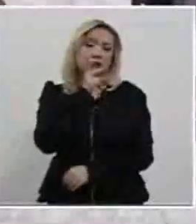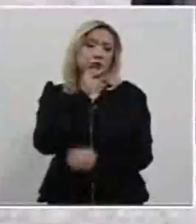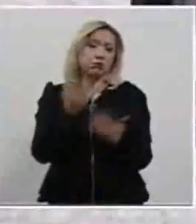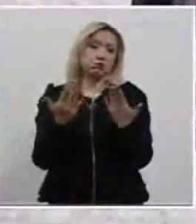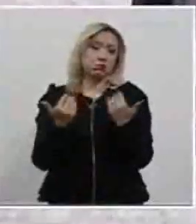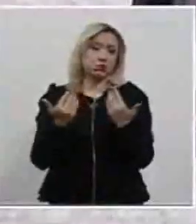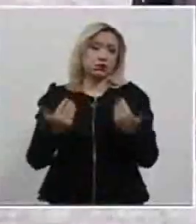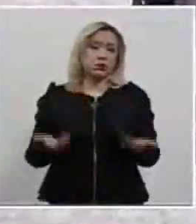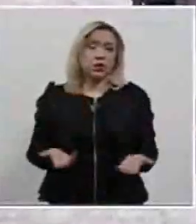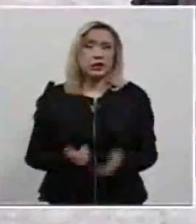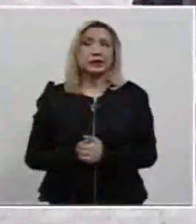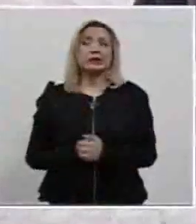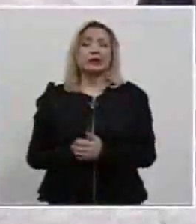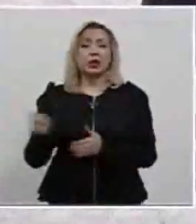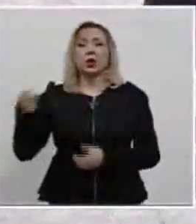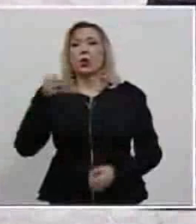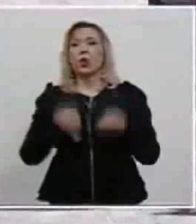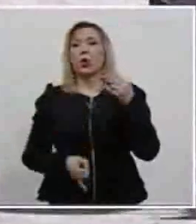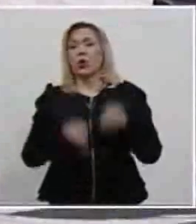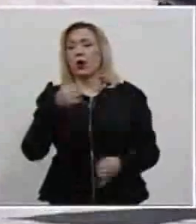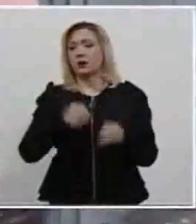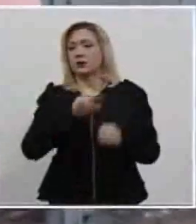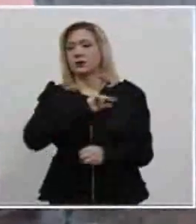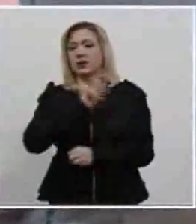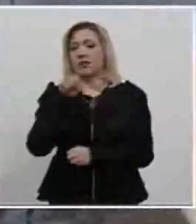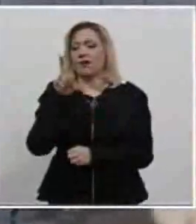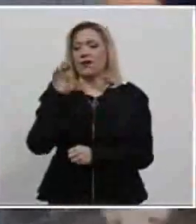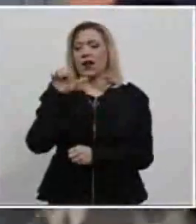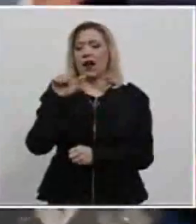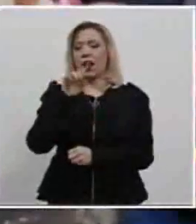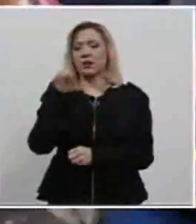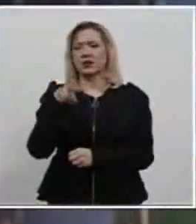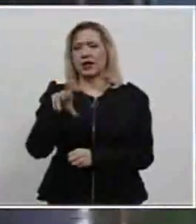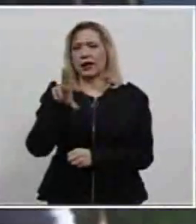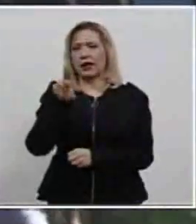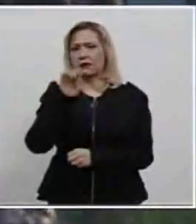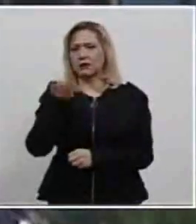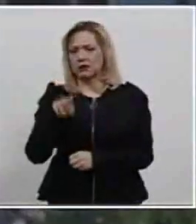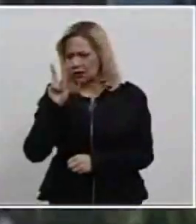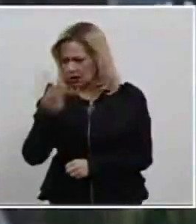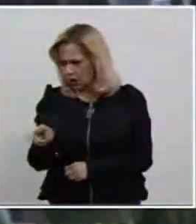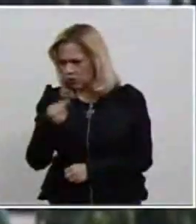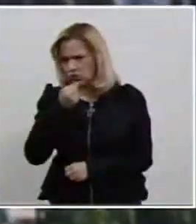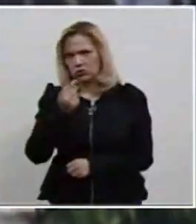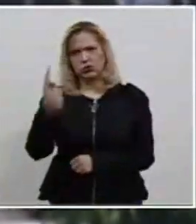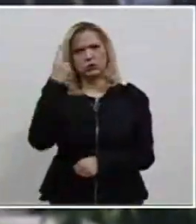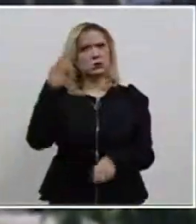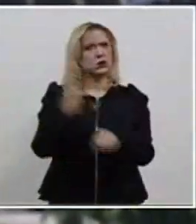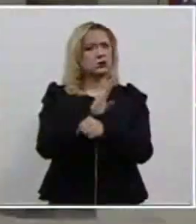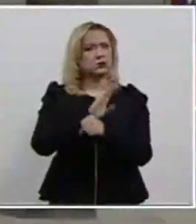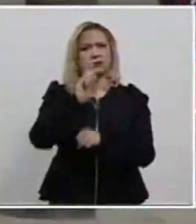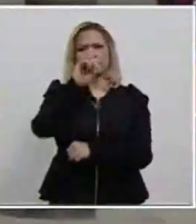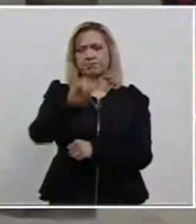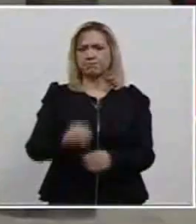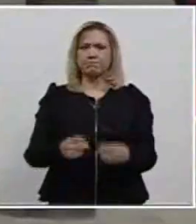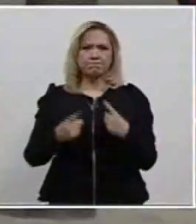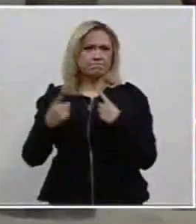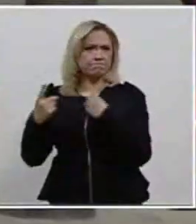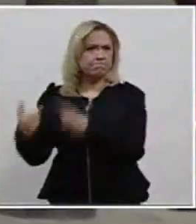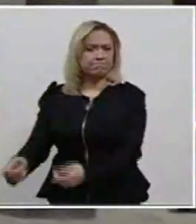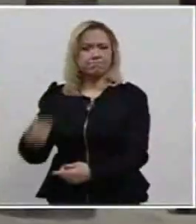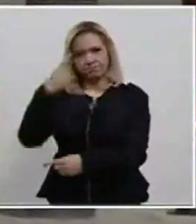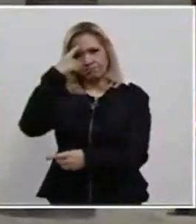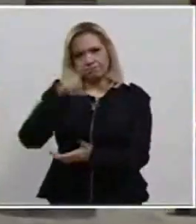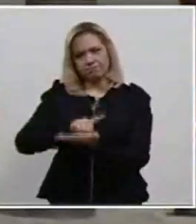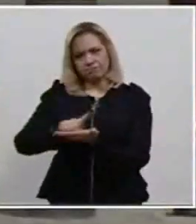el juez de distrito, Arturo García Velázquez, atento al interés superior de la niñez, garantizó el derecho de acceso a la justicia de ambas